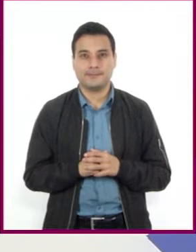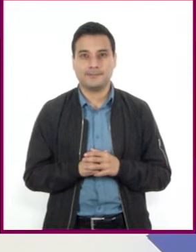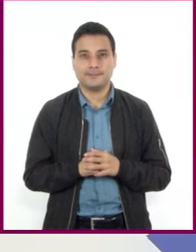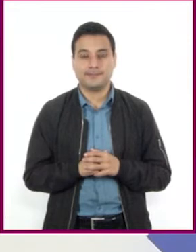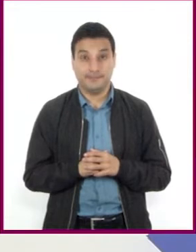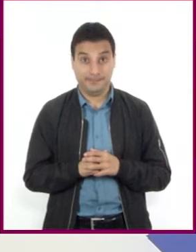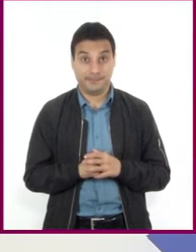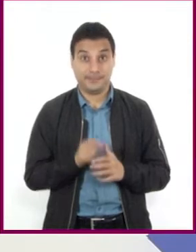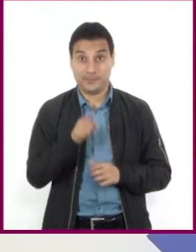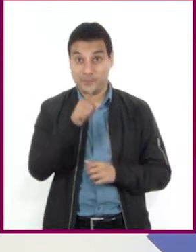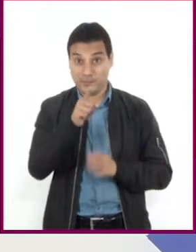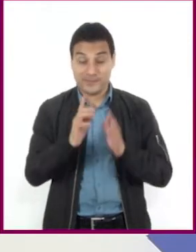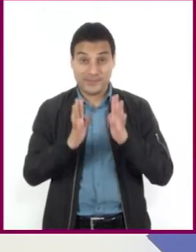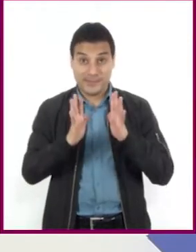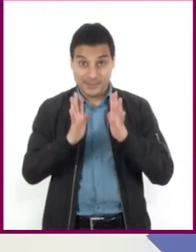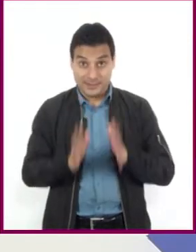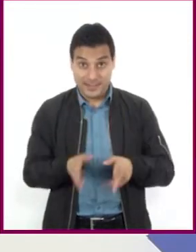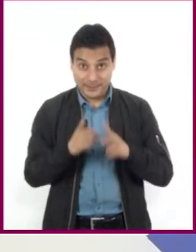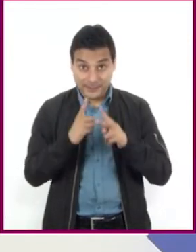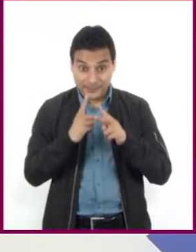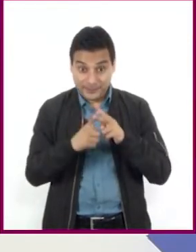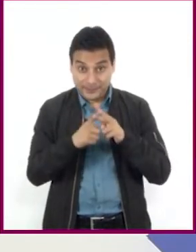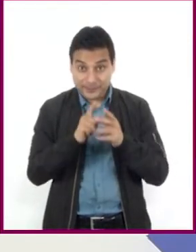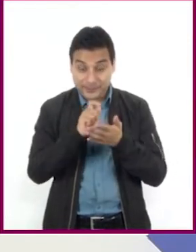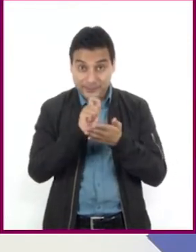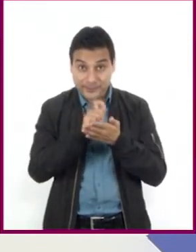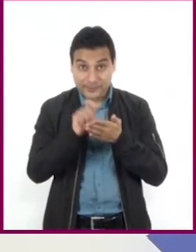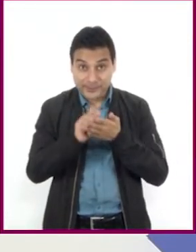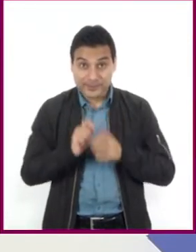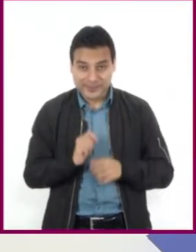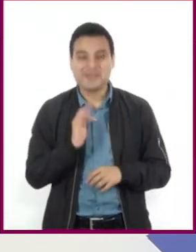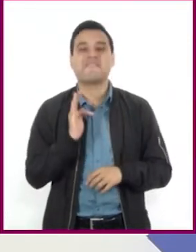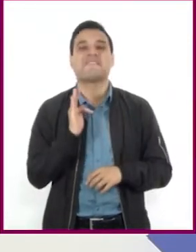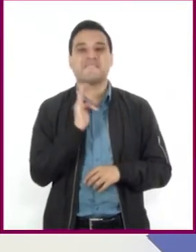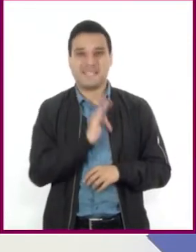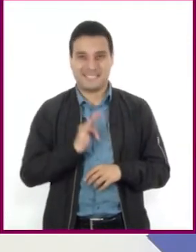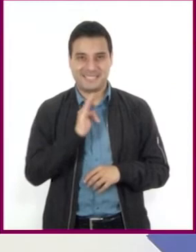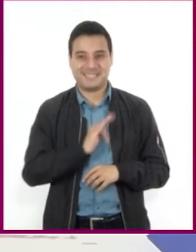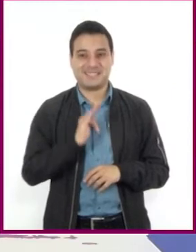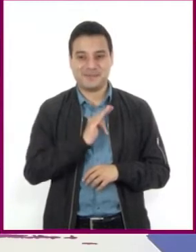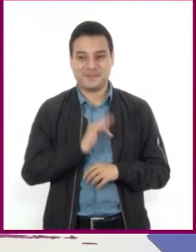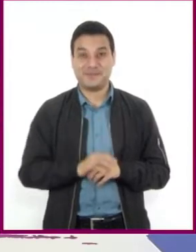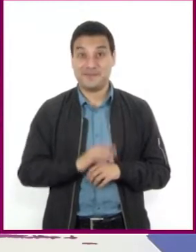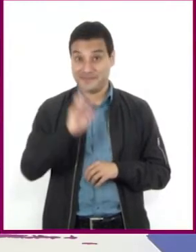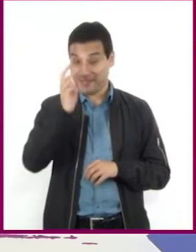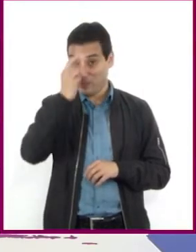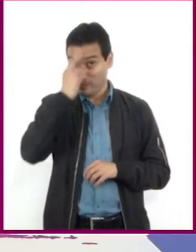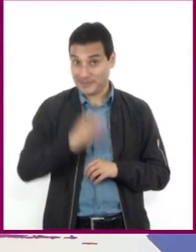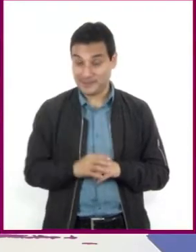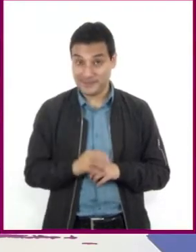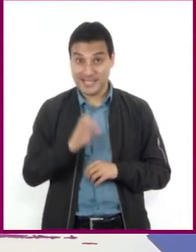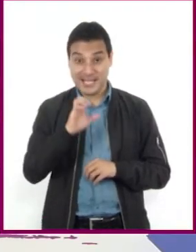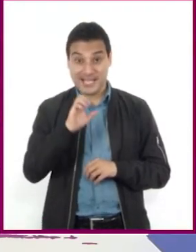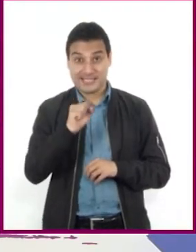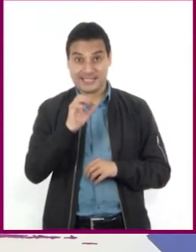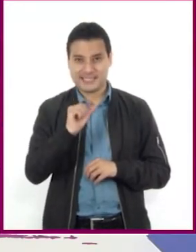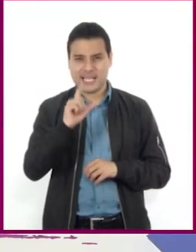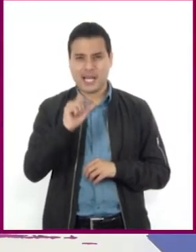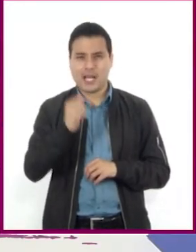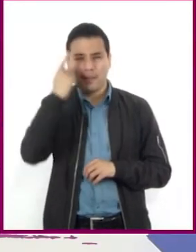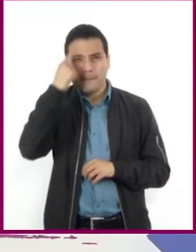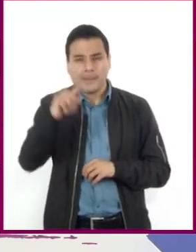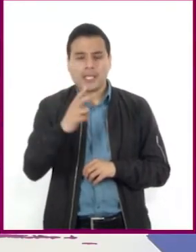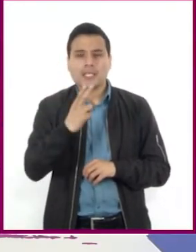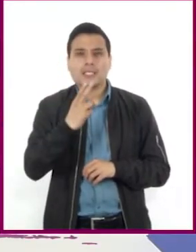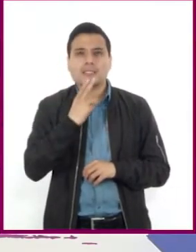¿Realizaron la actividad en su cuaderno? Los felicito. Recuerden que la escala sirve para representar